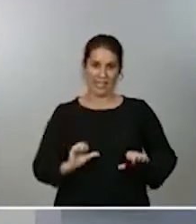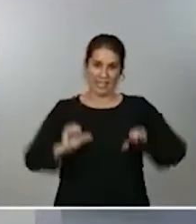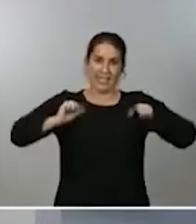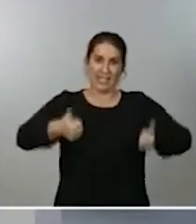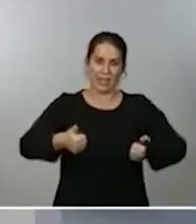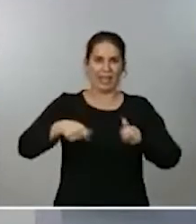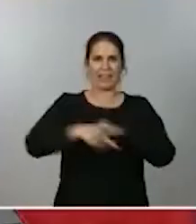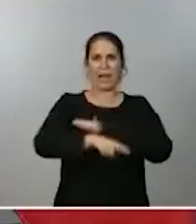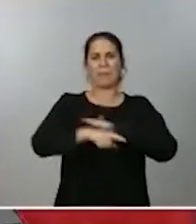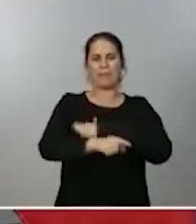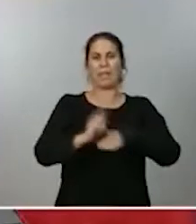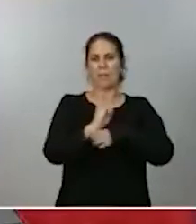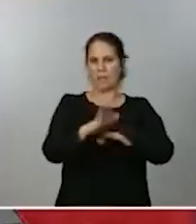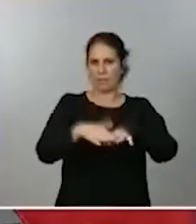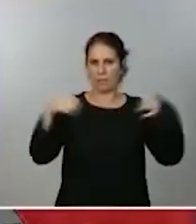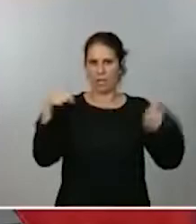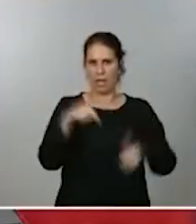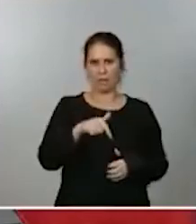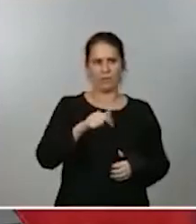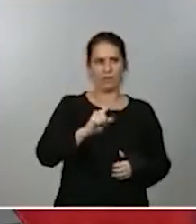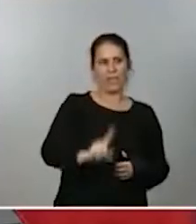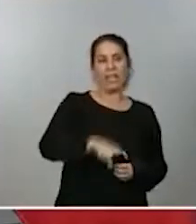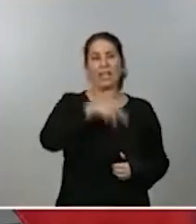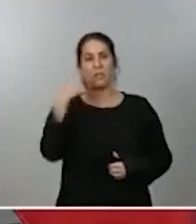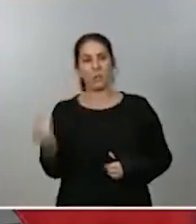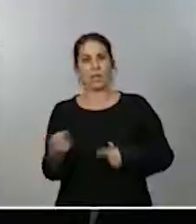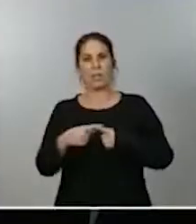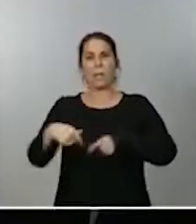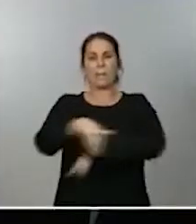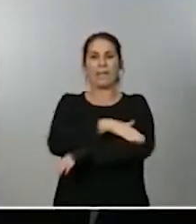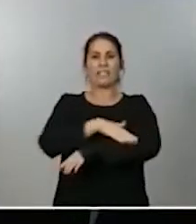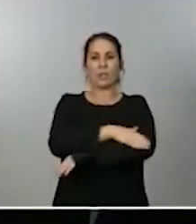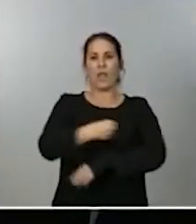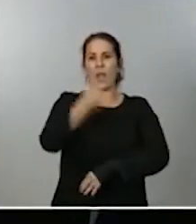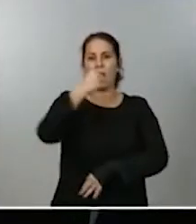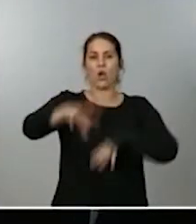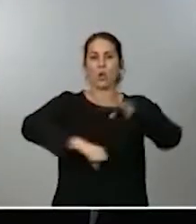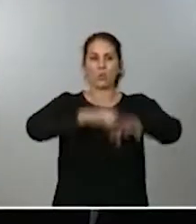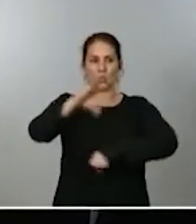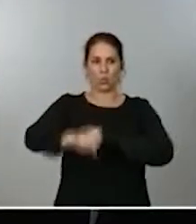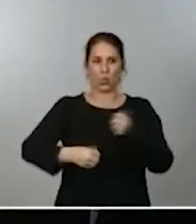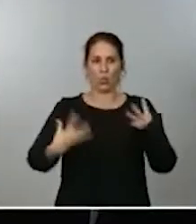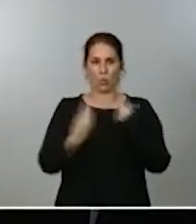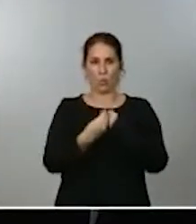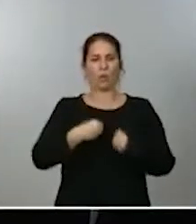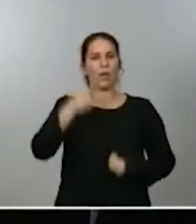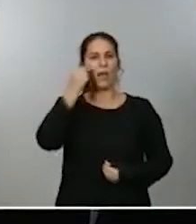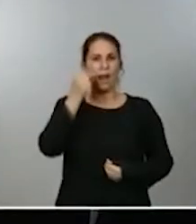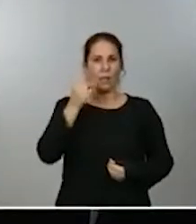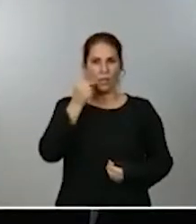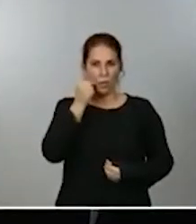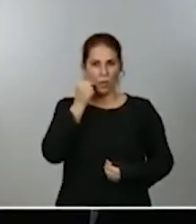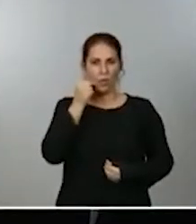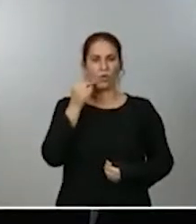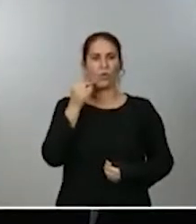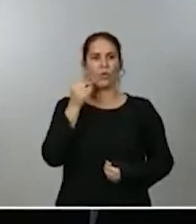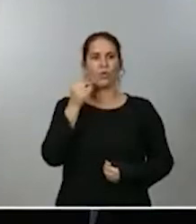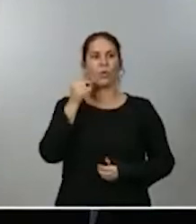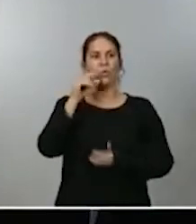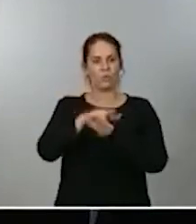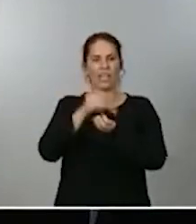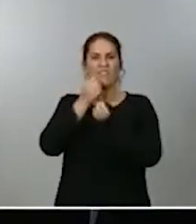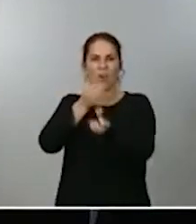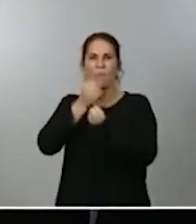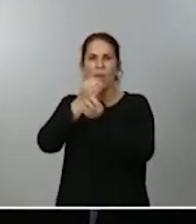parlamentario. Y, posteriormente, el ministro de Consumo, que también me acompaña, Alberto Garzón, va a informar sobre un real